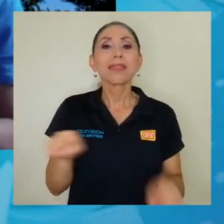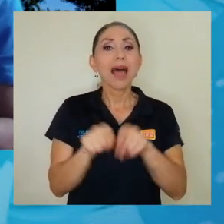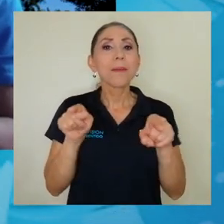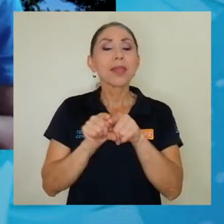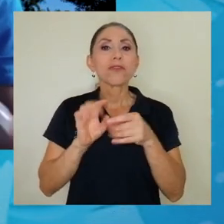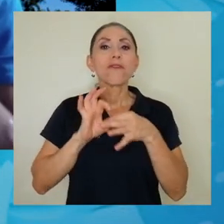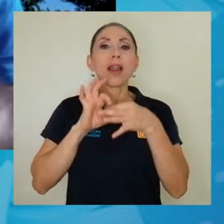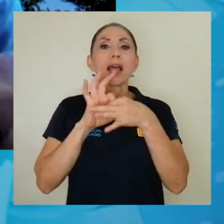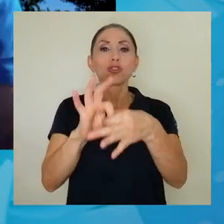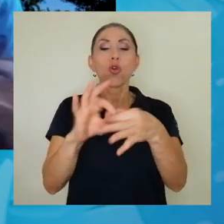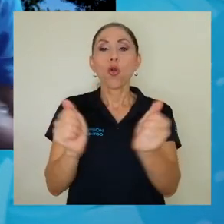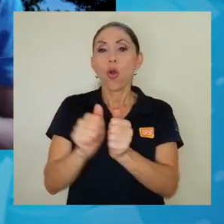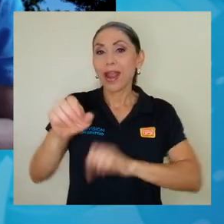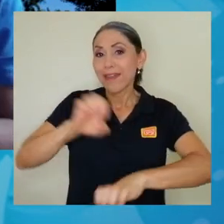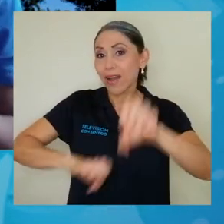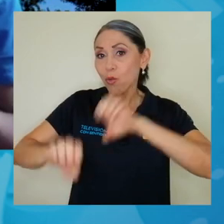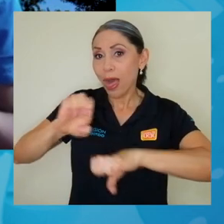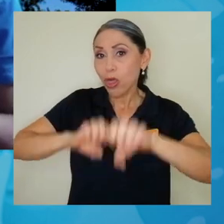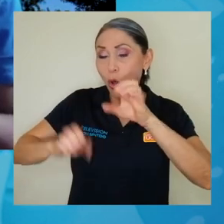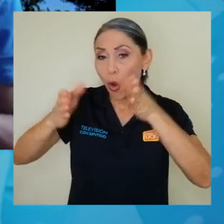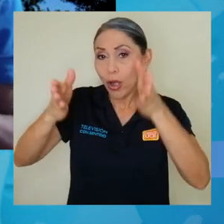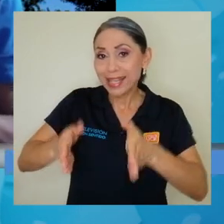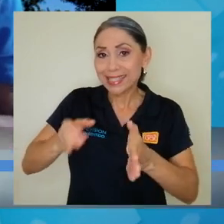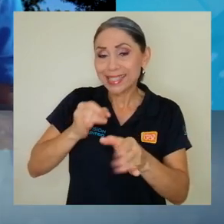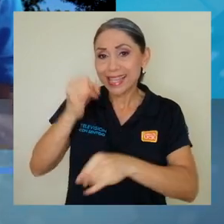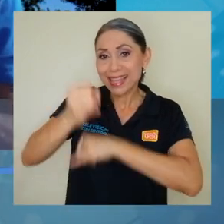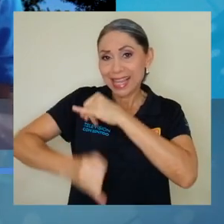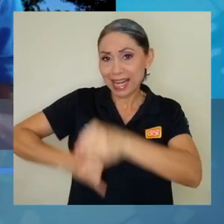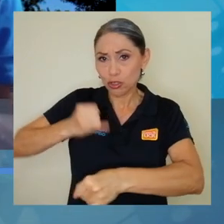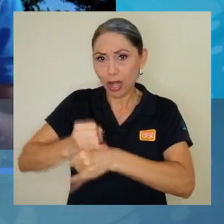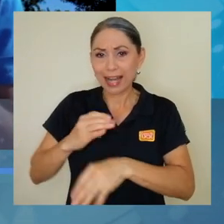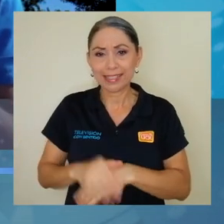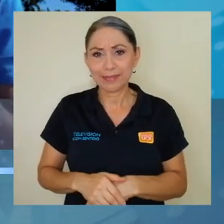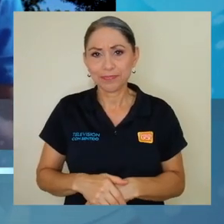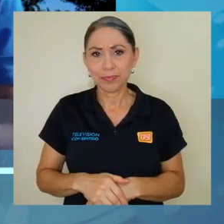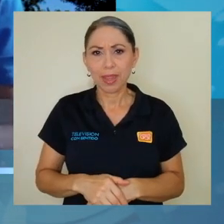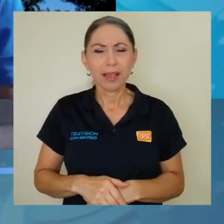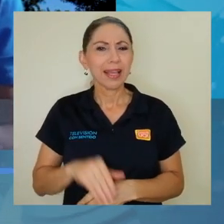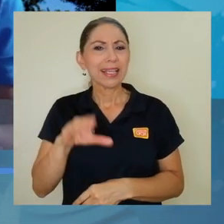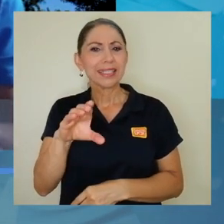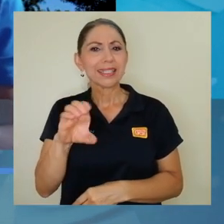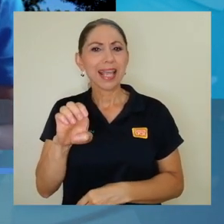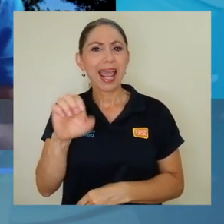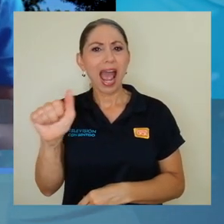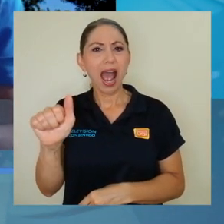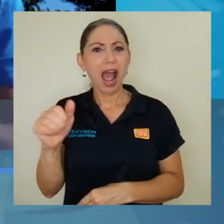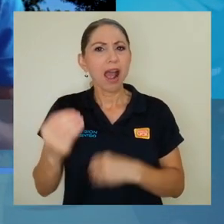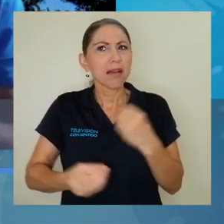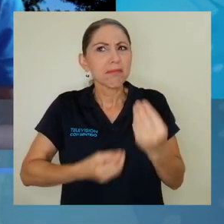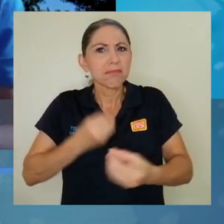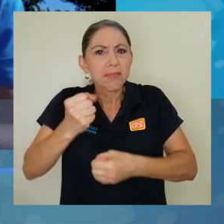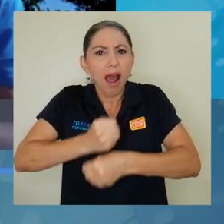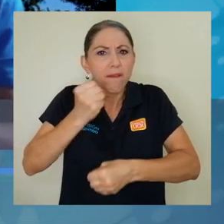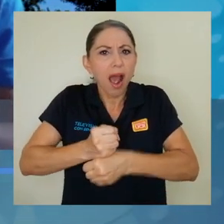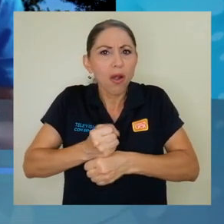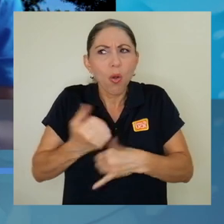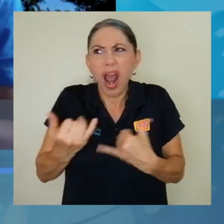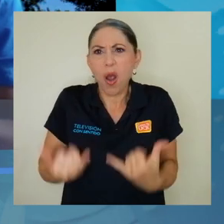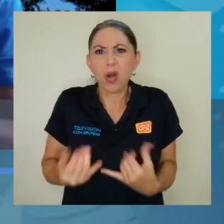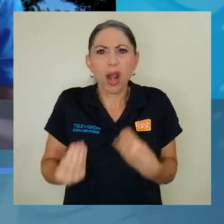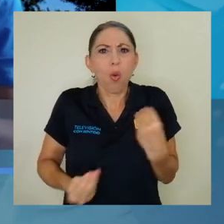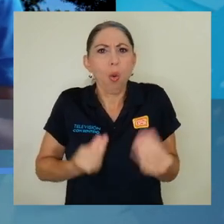con evaluadores internacionales, por ejemplo. ¿Cómo está desarrollando el CEA el trabajo ahora que